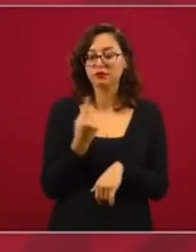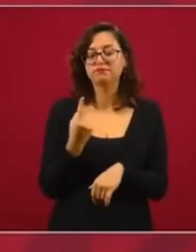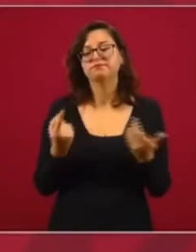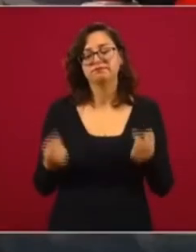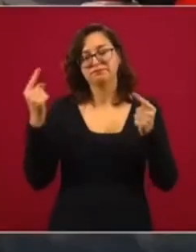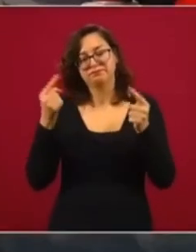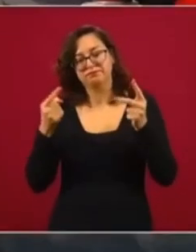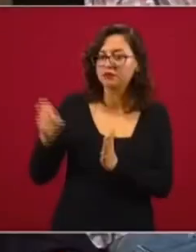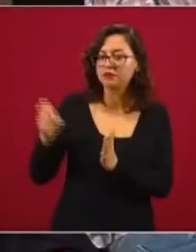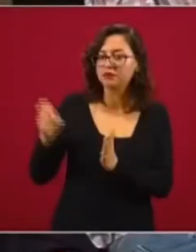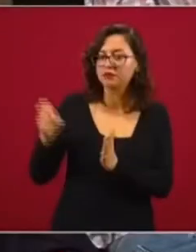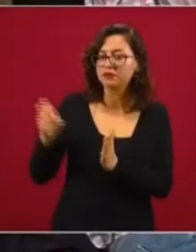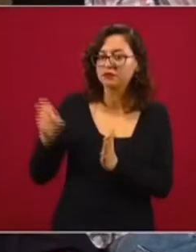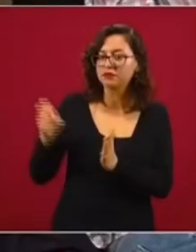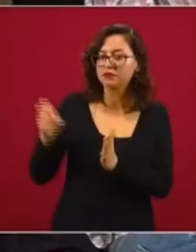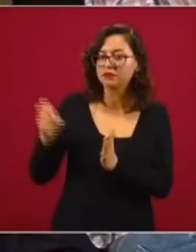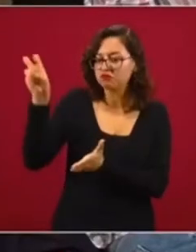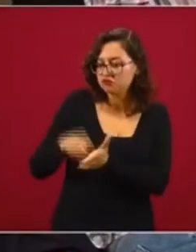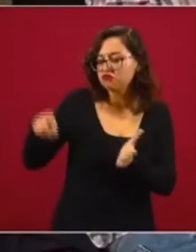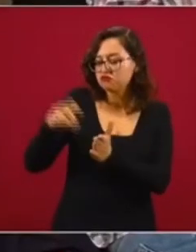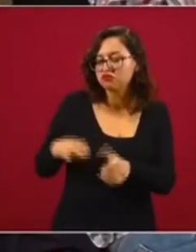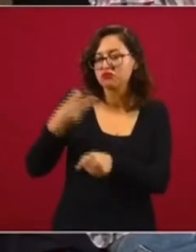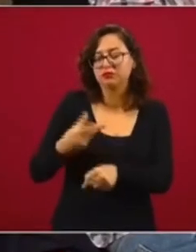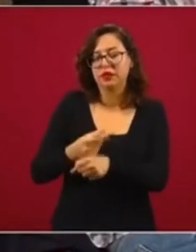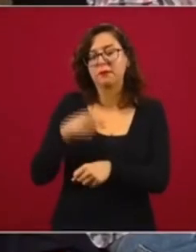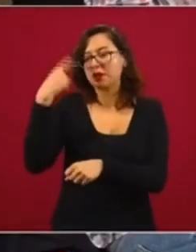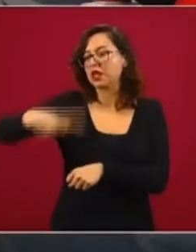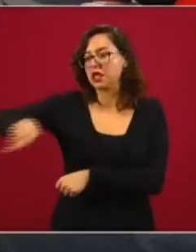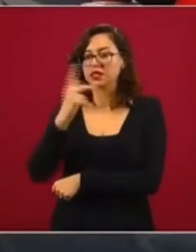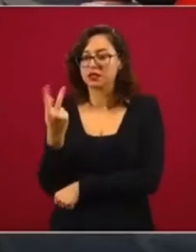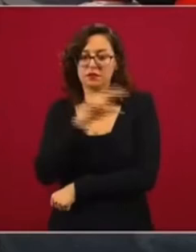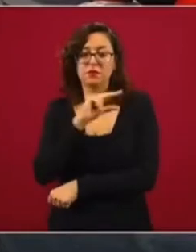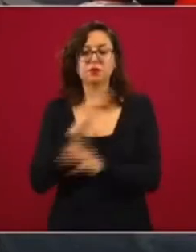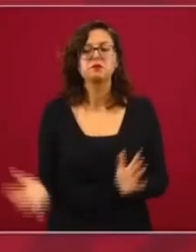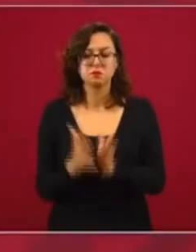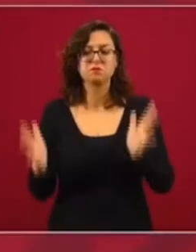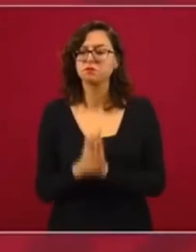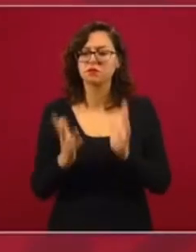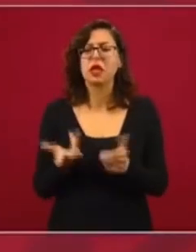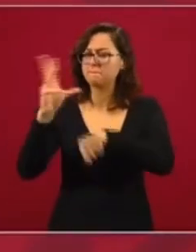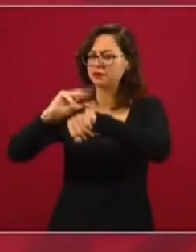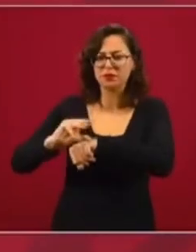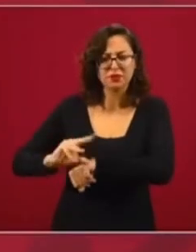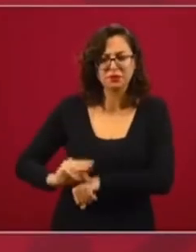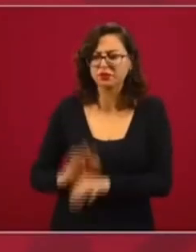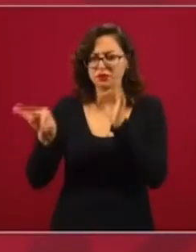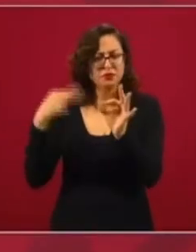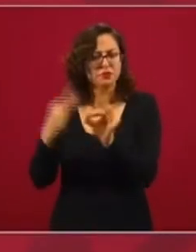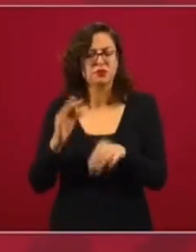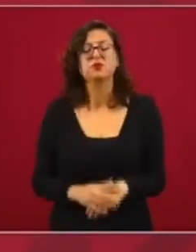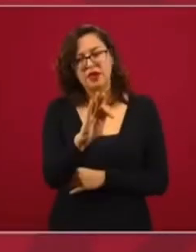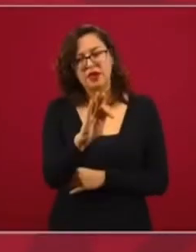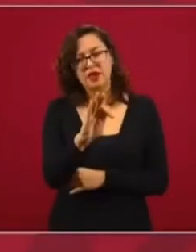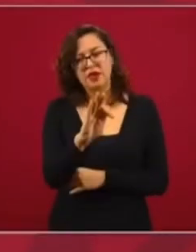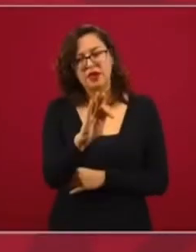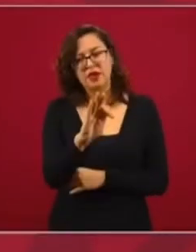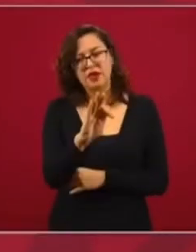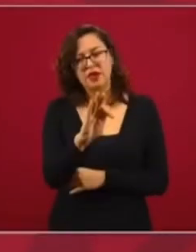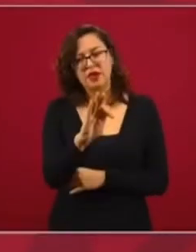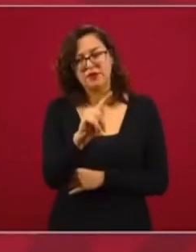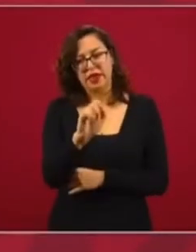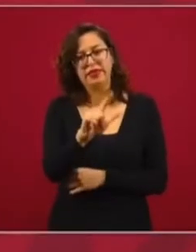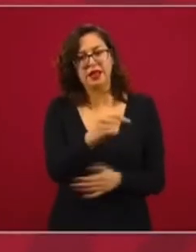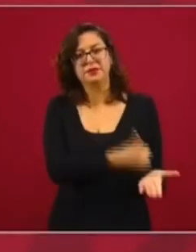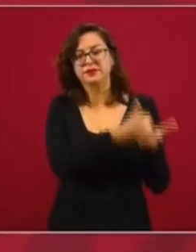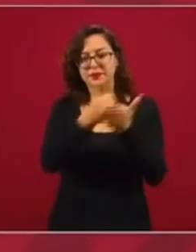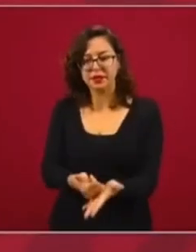para poder llevar a cabo esta participación de las televisoras y nos dieron todos los permisos. Aquí agradezco también a ese organismo